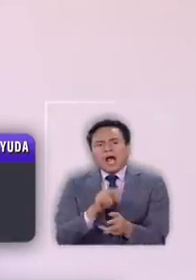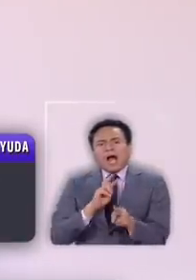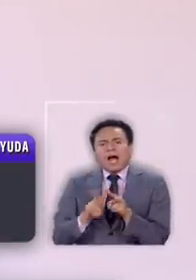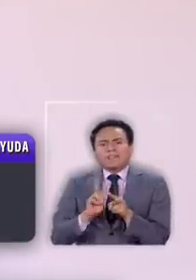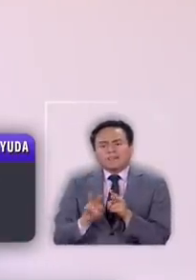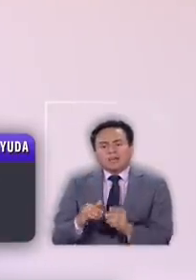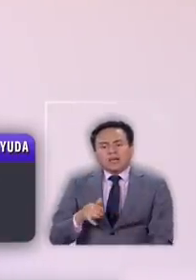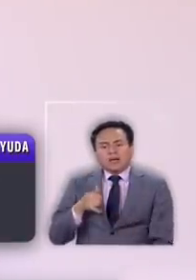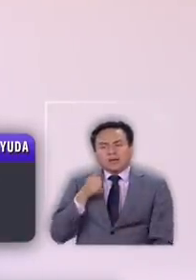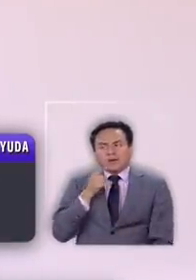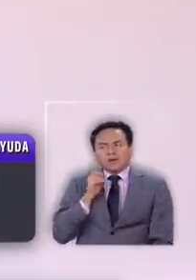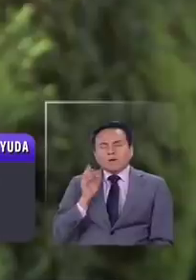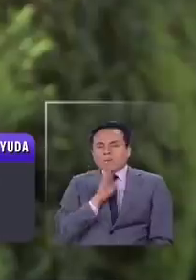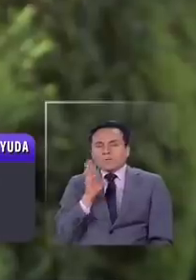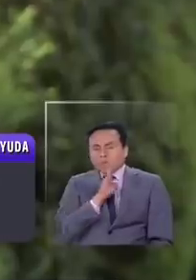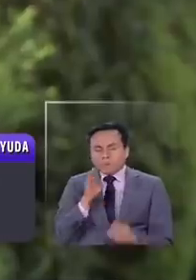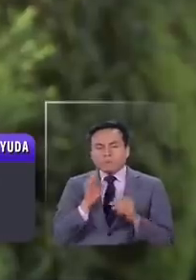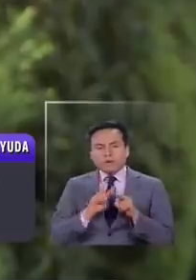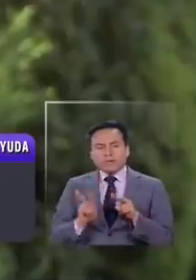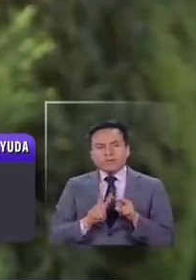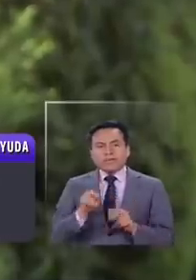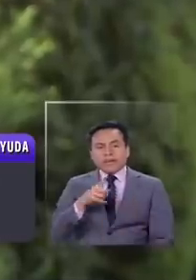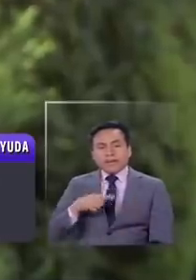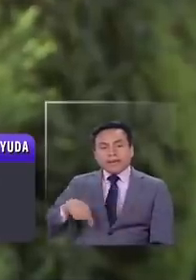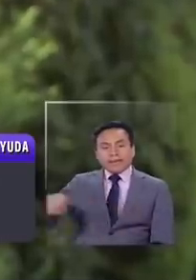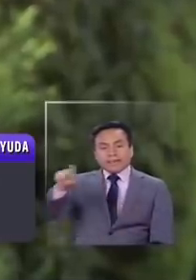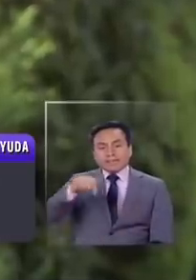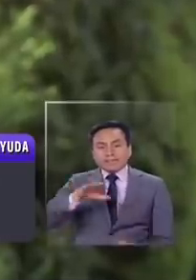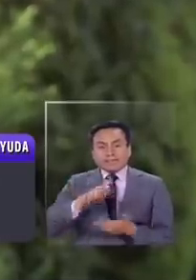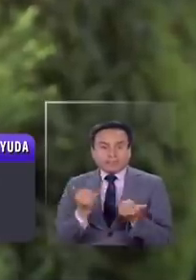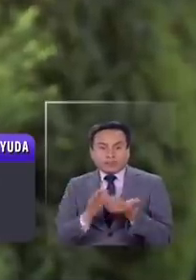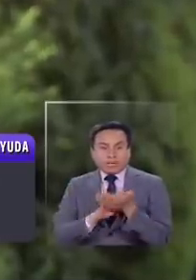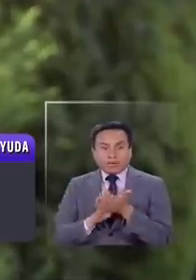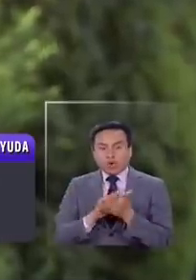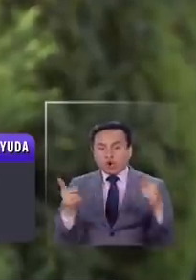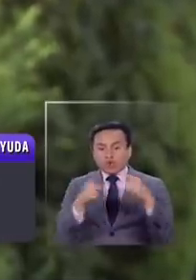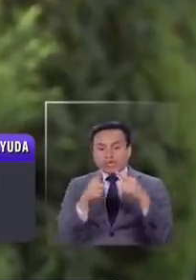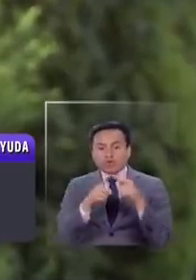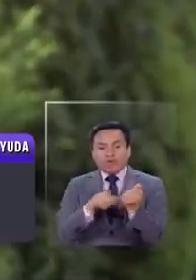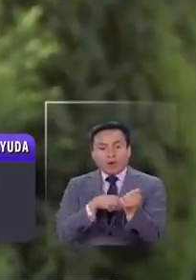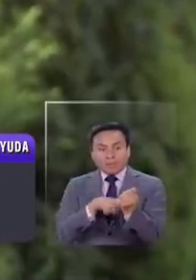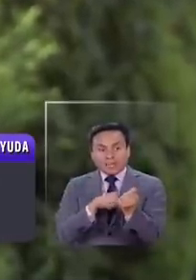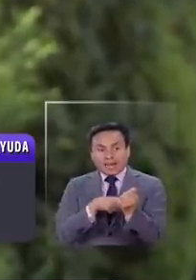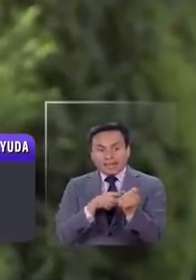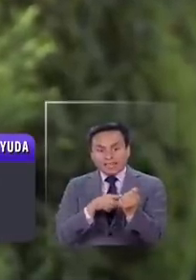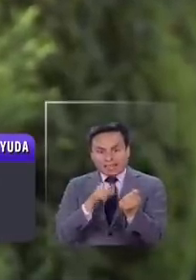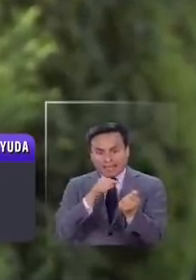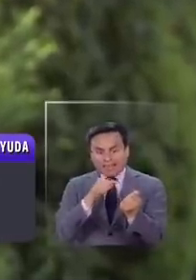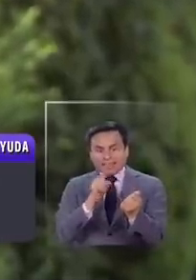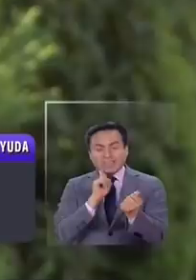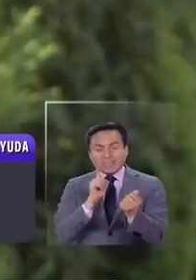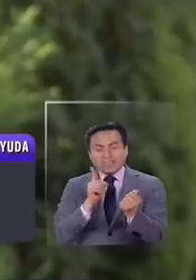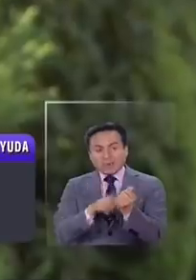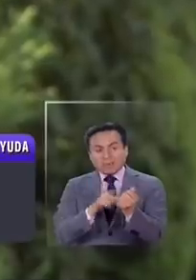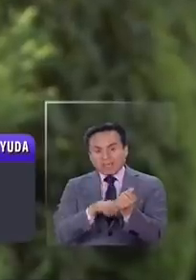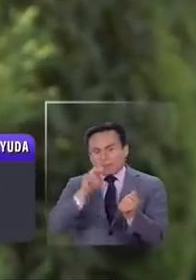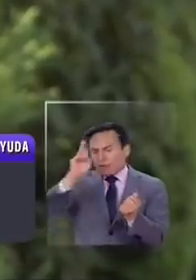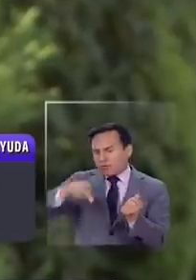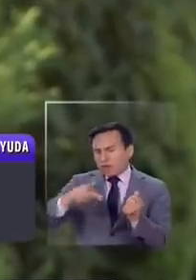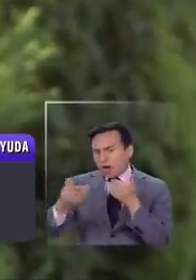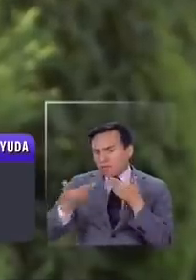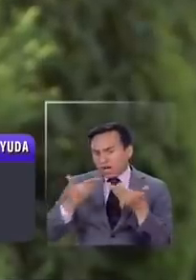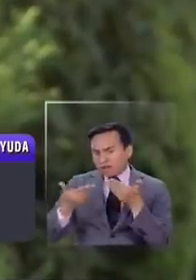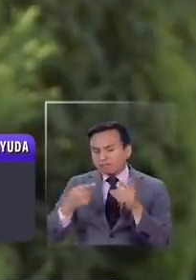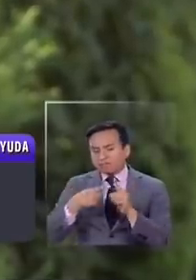hacerlo sin levantar sospecha. Si ellas necesitan que, por ejemplo, las pongamos en contacto con algún familiar con la que les tienen en estos momentos prohibido